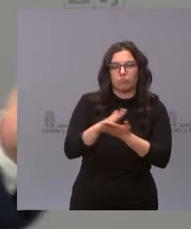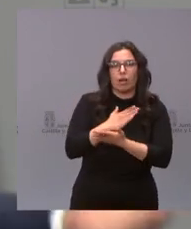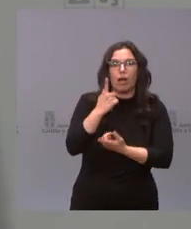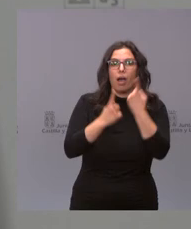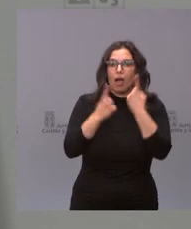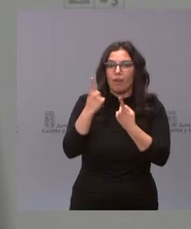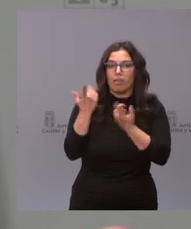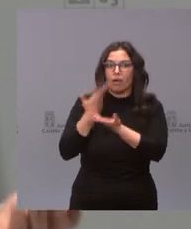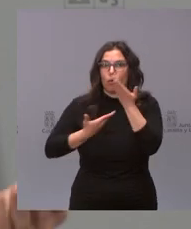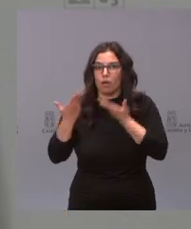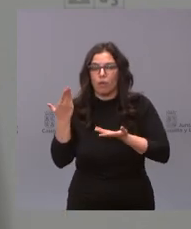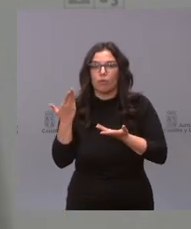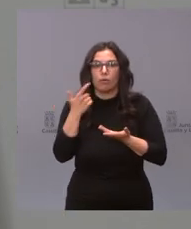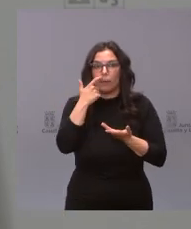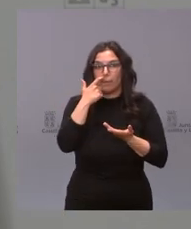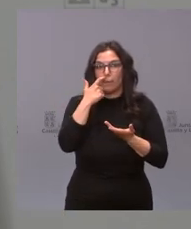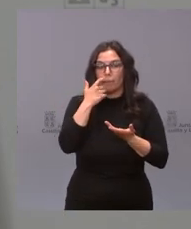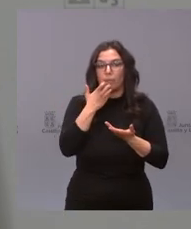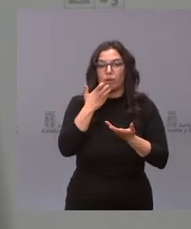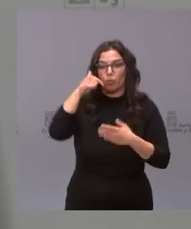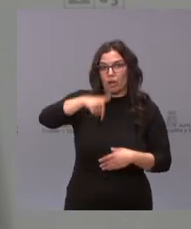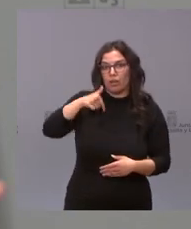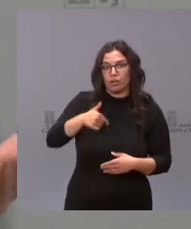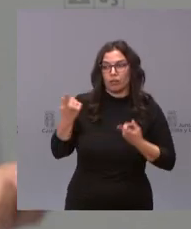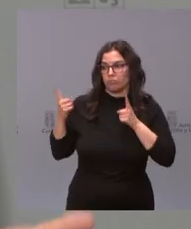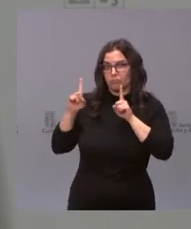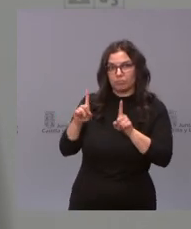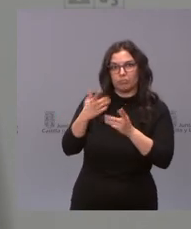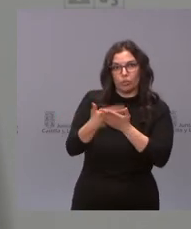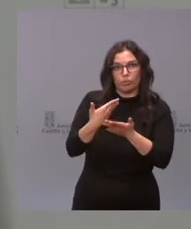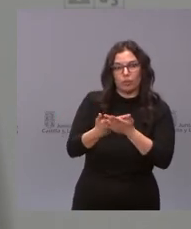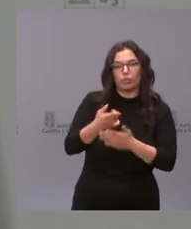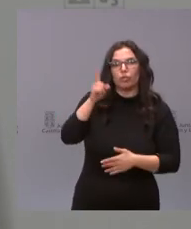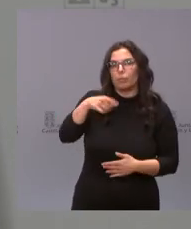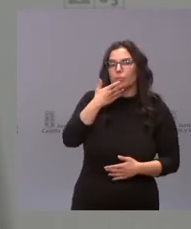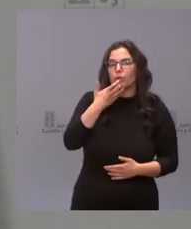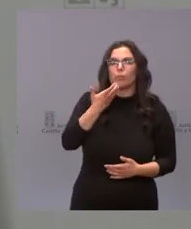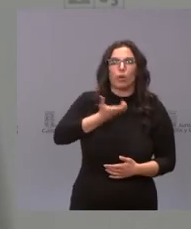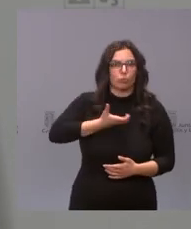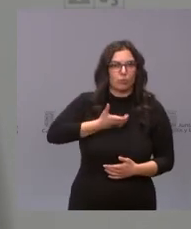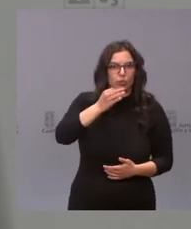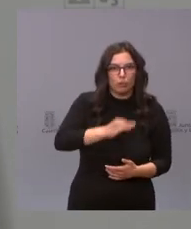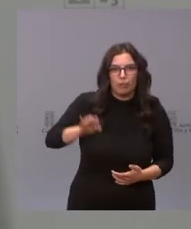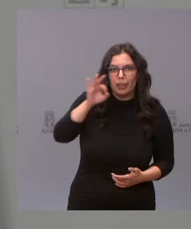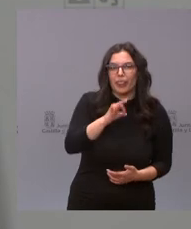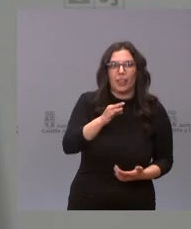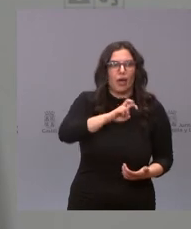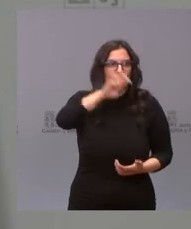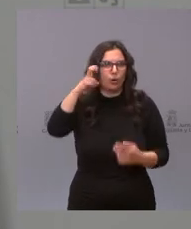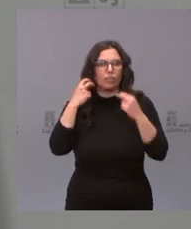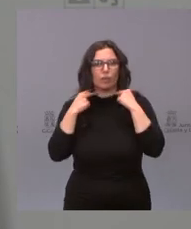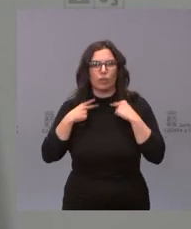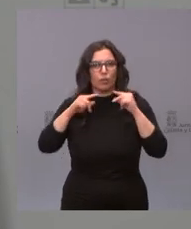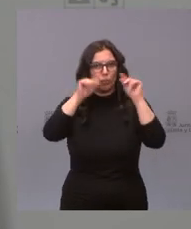de manera conjunta como hoy aquí lo estamos comprobando también en el Ayuntamiento de Palencia en otras diputaciones